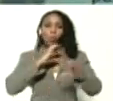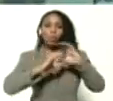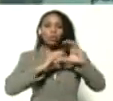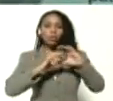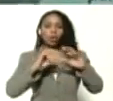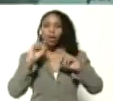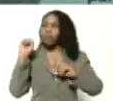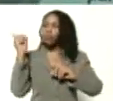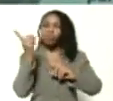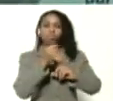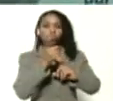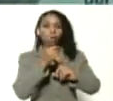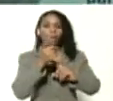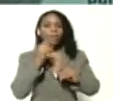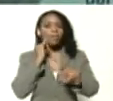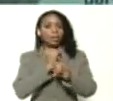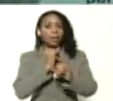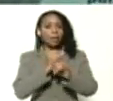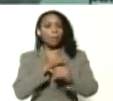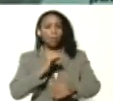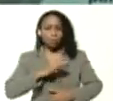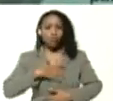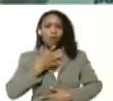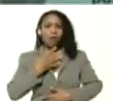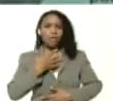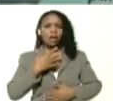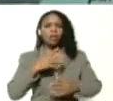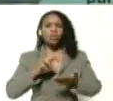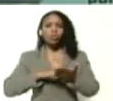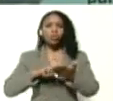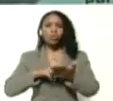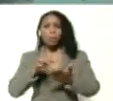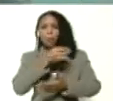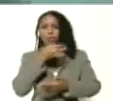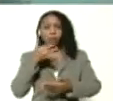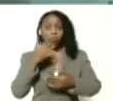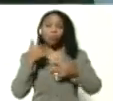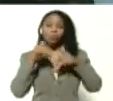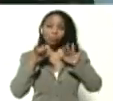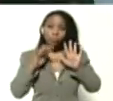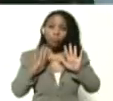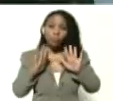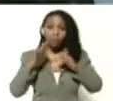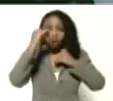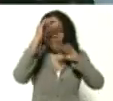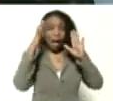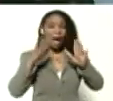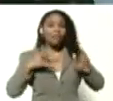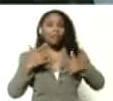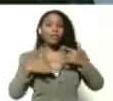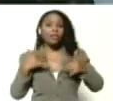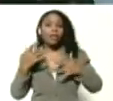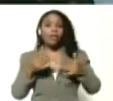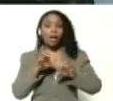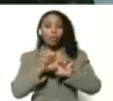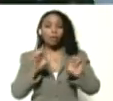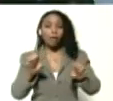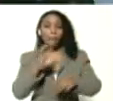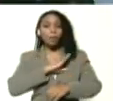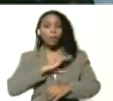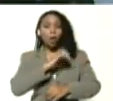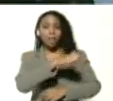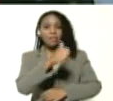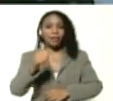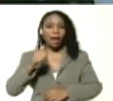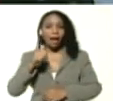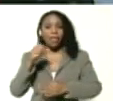y los ambientes virtuales para que pueda desenvolverse de forma exitosa y por supuesto atender las actividades educativas propias de cada materia